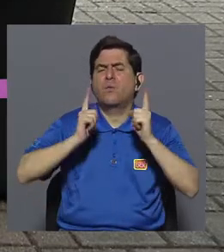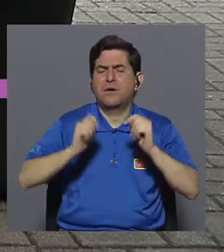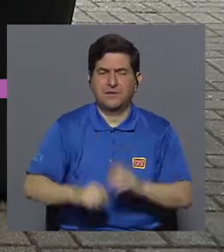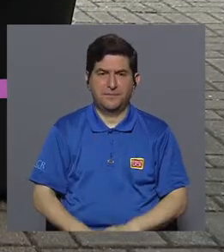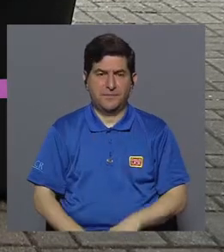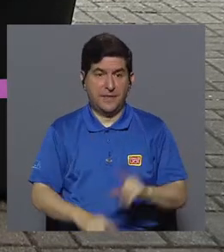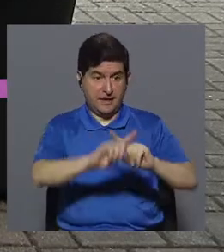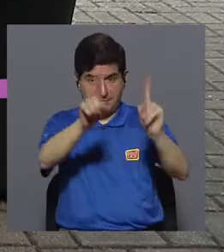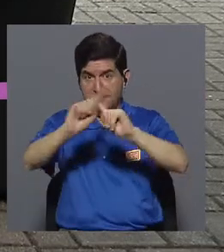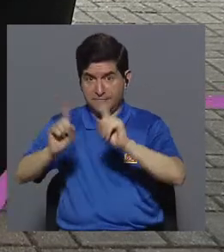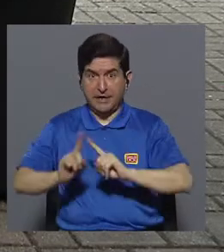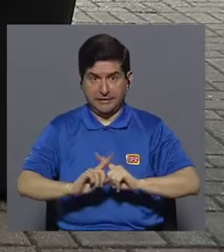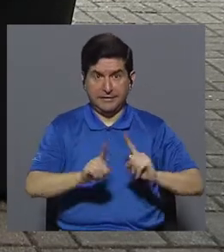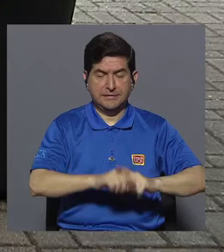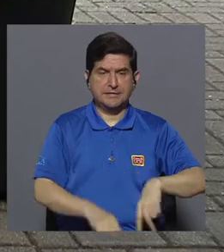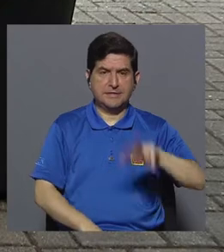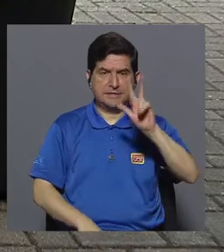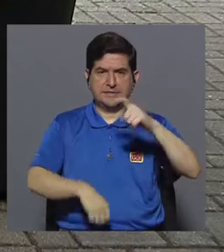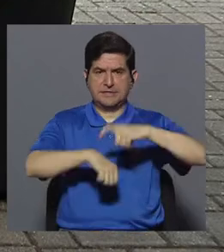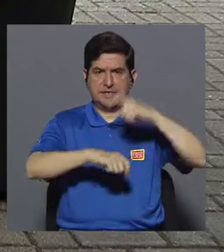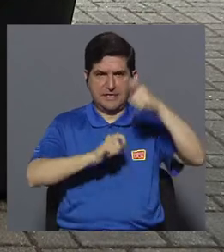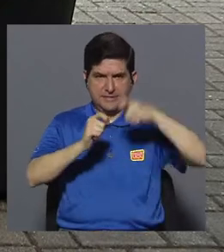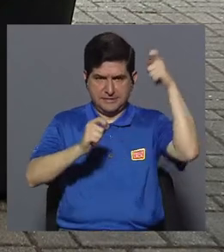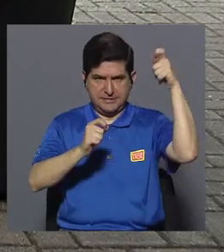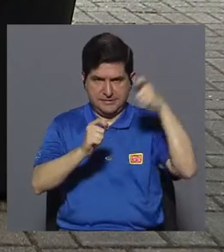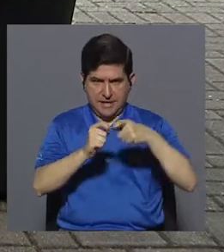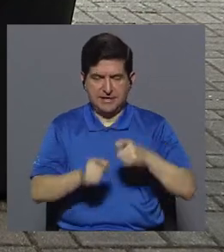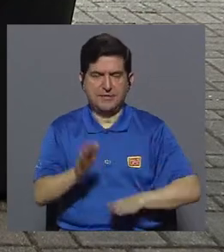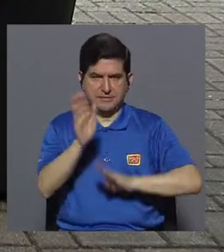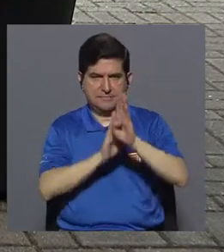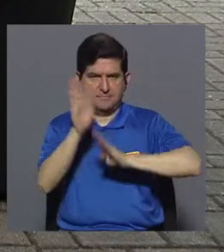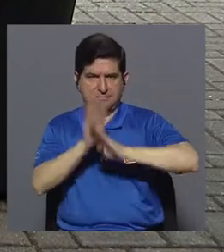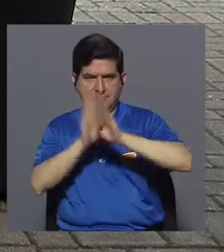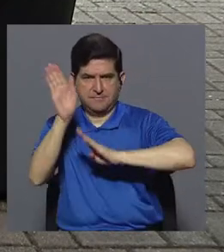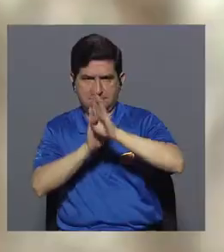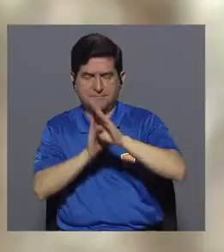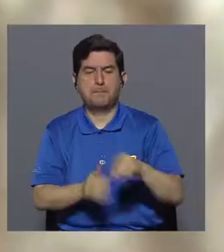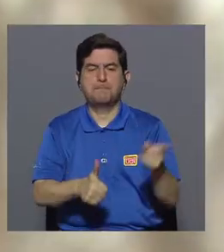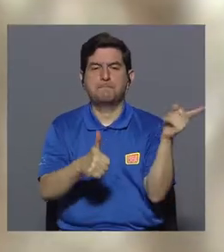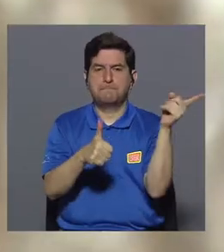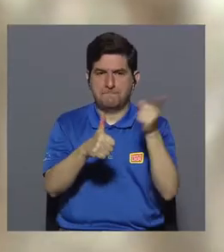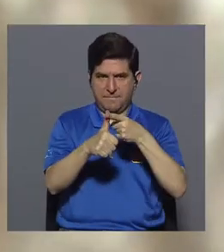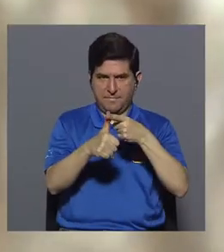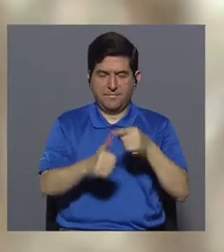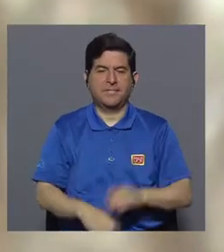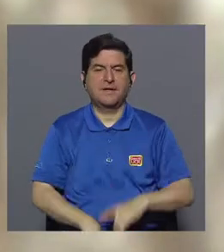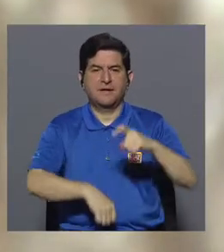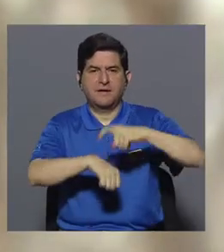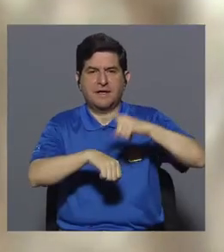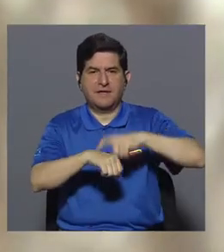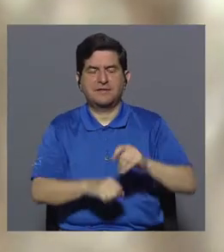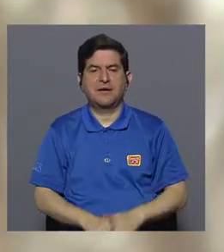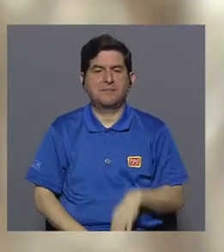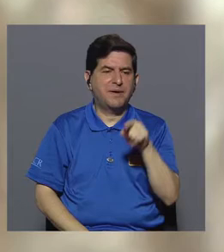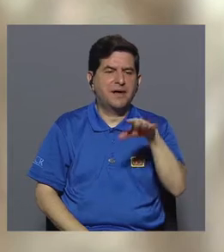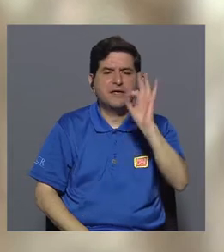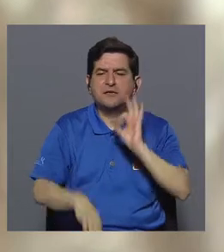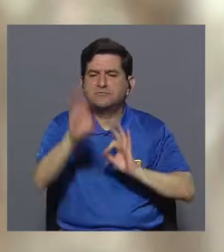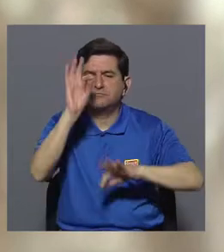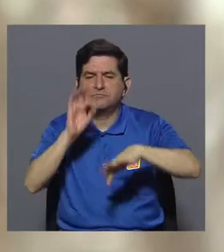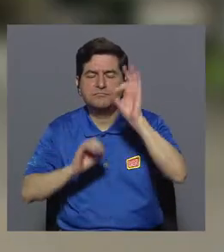fumado trabaja diversos temas. Son tres fases específicas en las que se desarrolla. Tenemos la primera fase que es una fase de